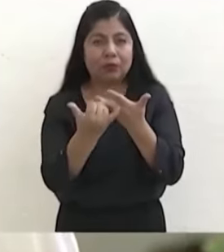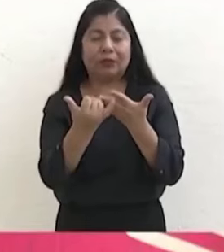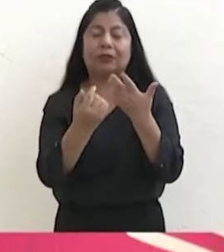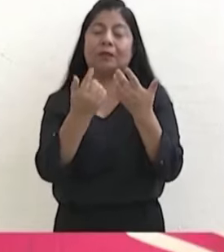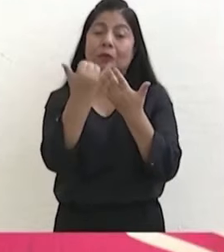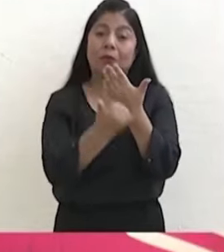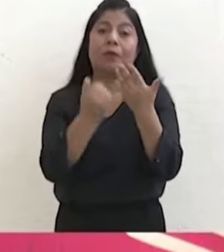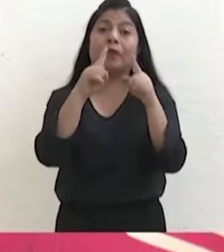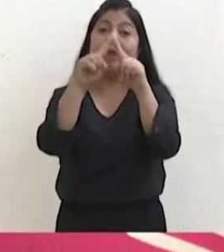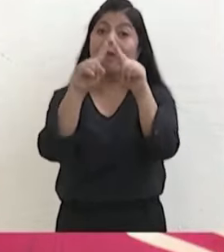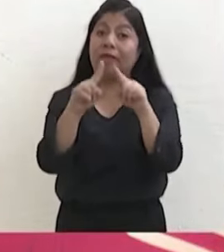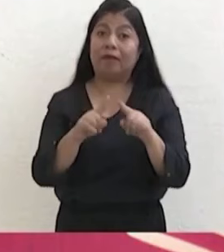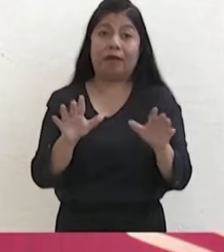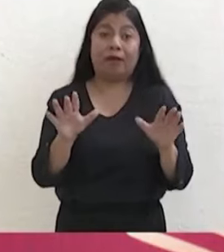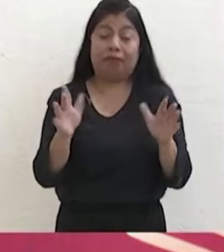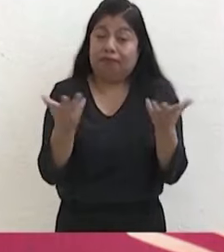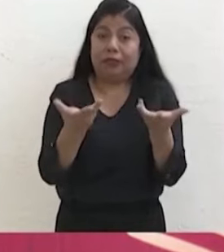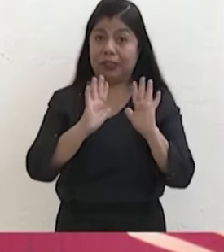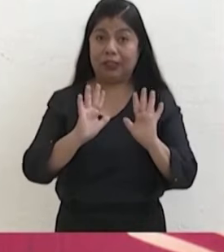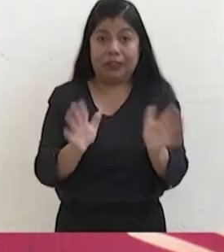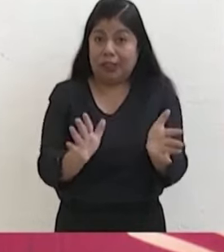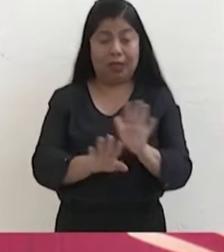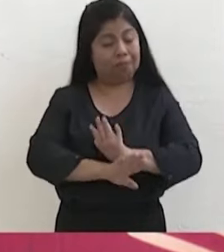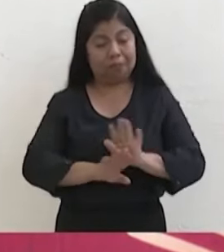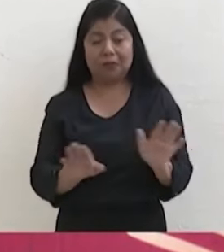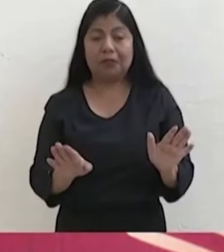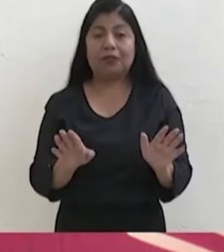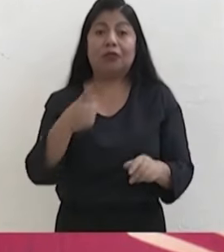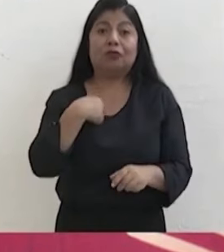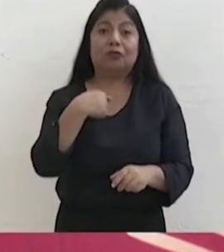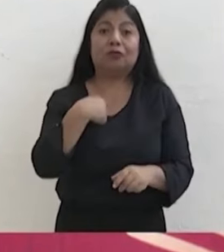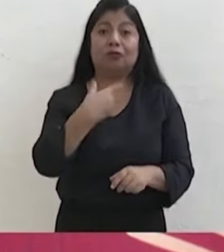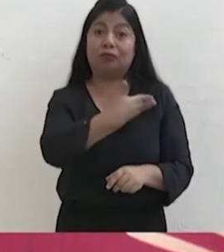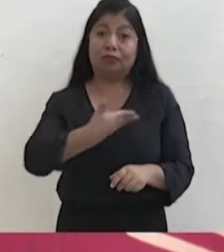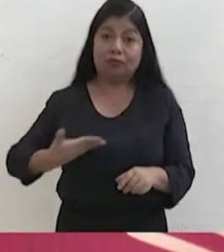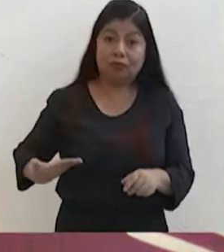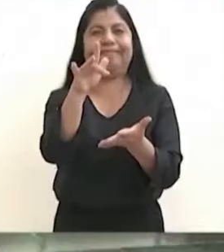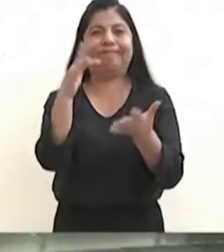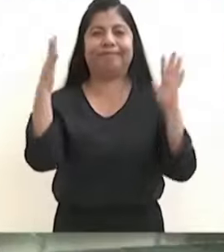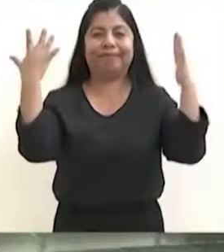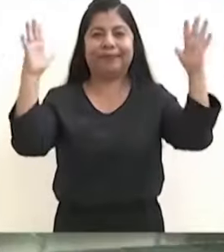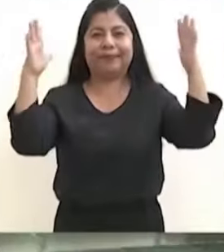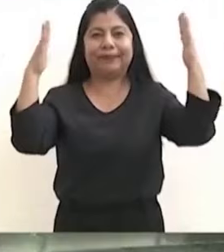mucho apego ni al poder ni al dinero.